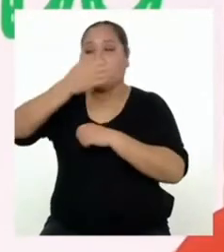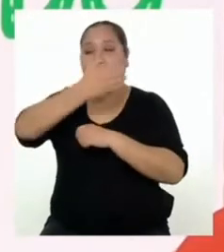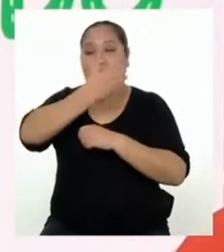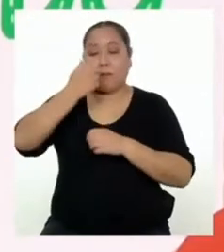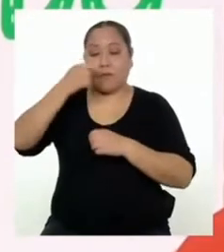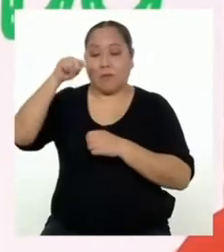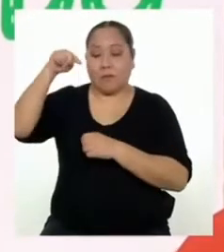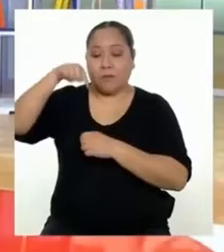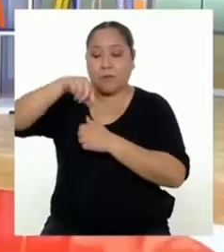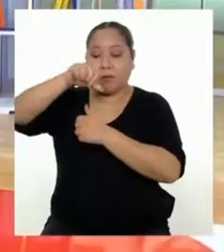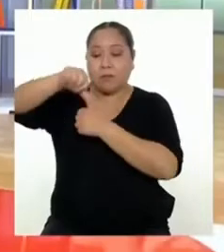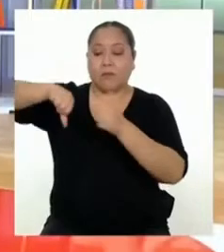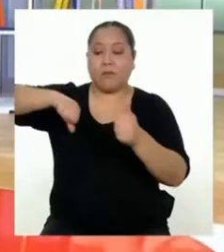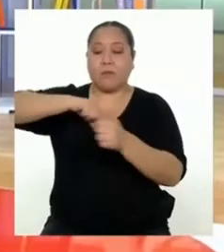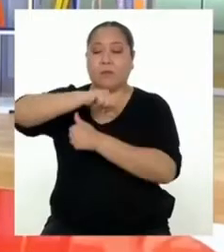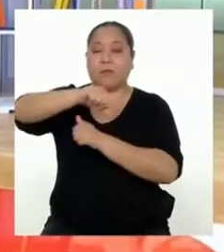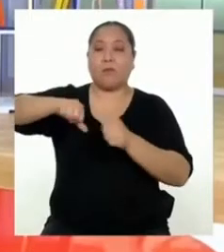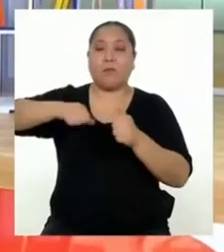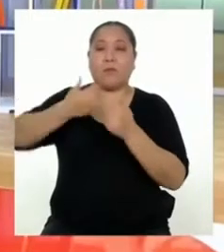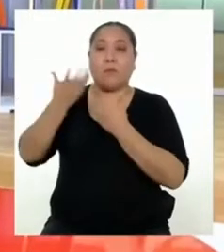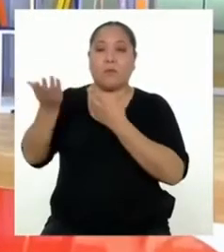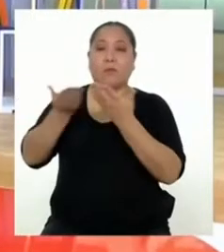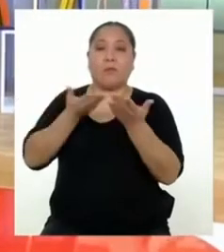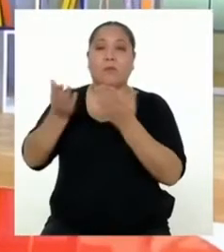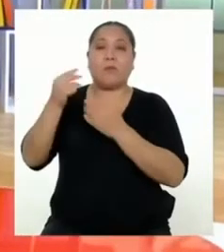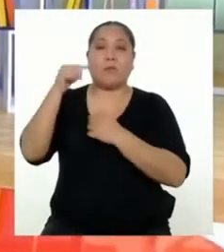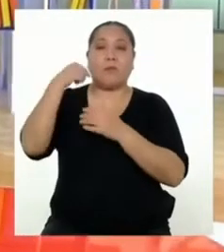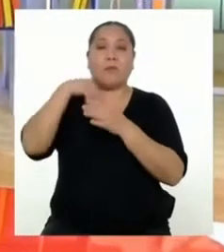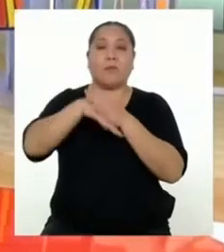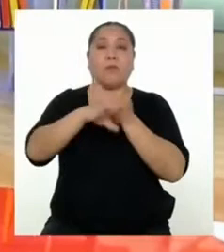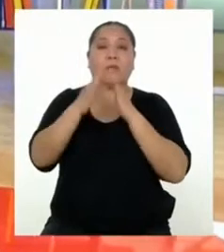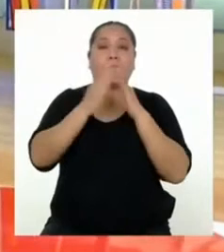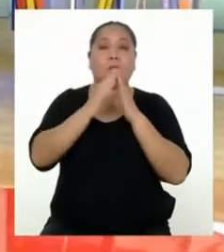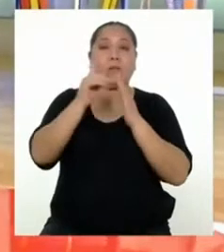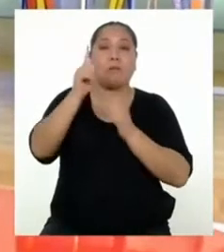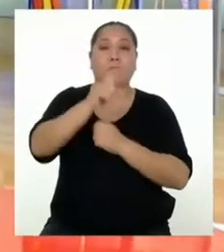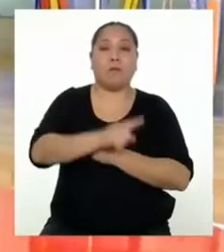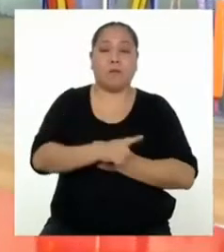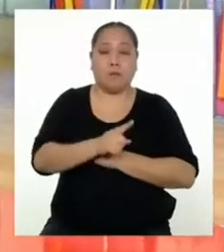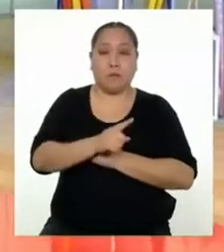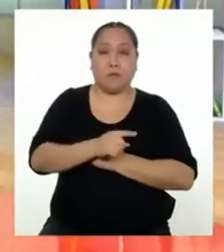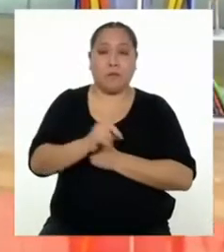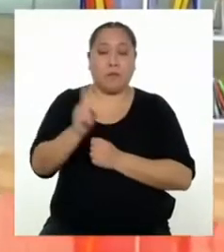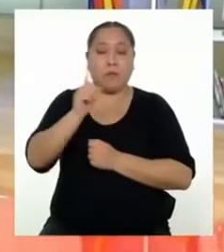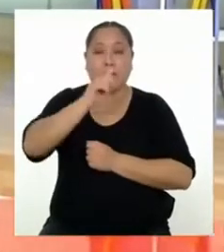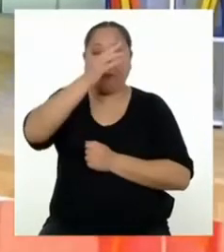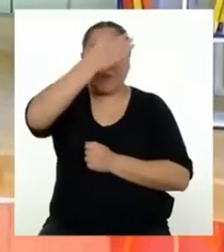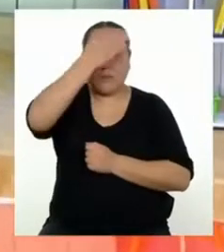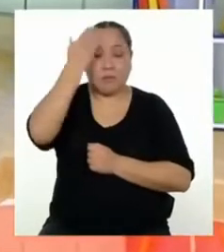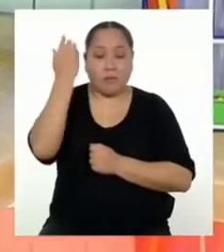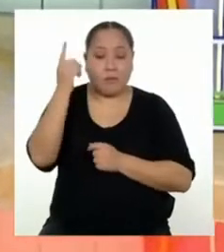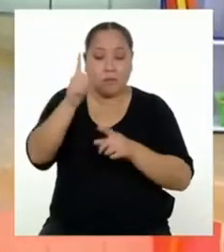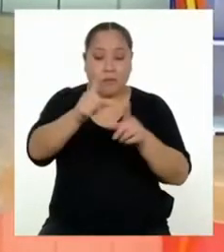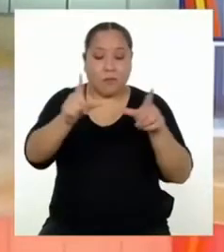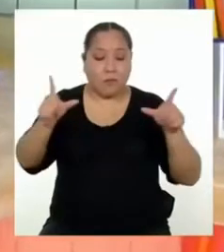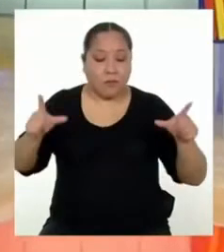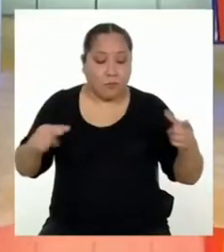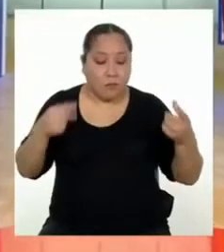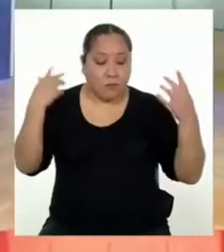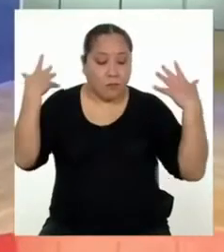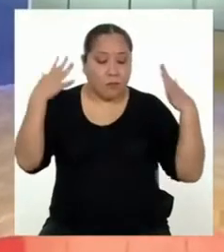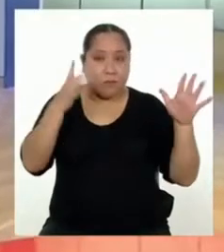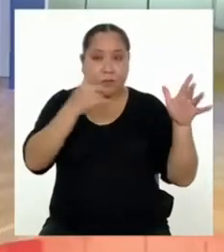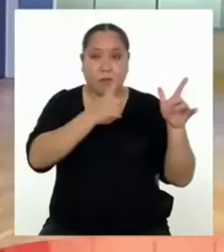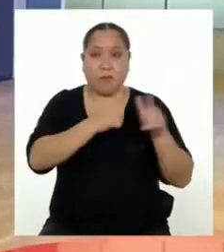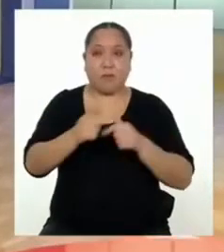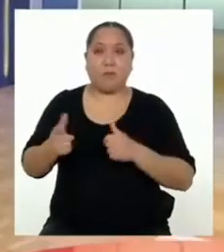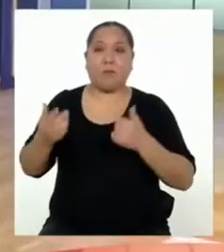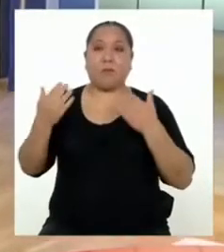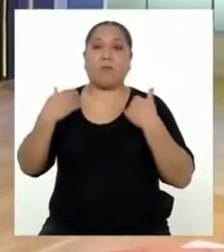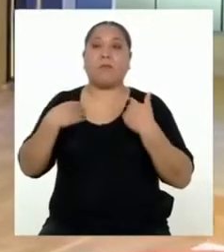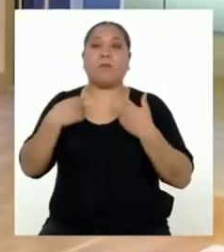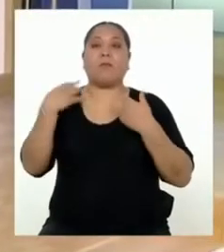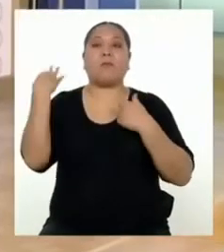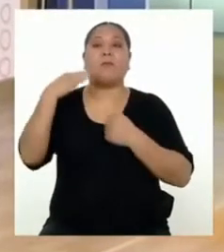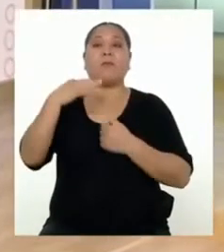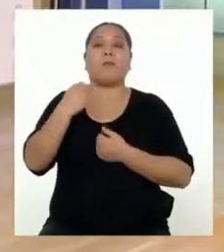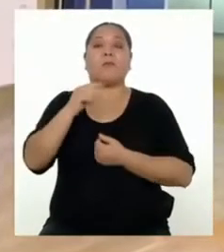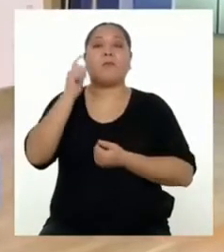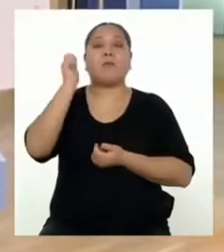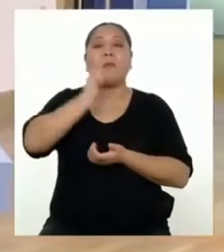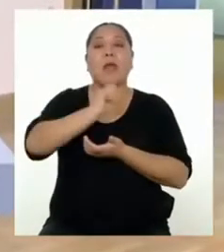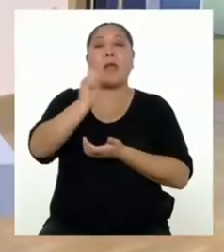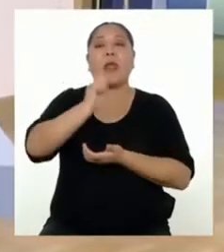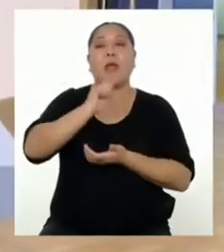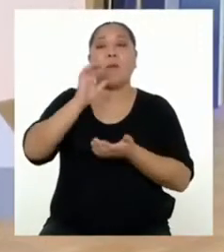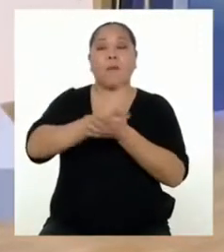en nuestra convivencia en el hogar. Como siempre, no se olviden de tener listo su espacio para trabajar. Y tengamos siempre a la mano